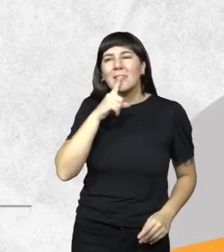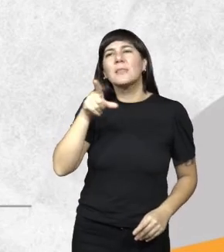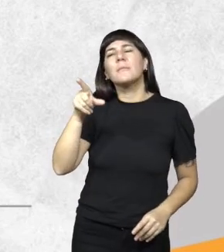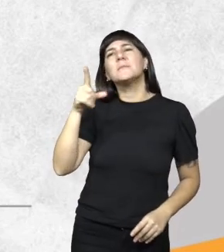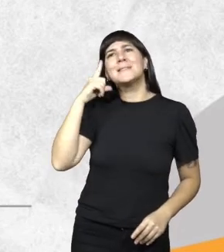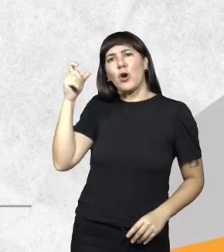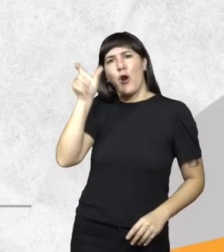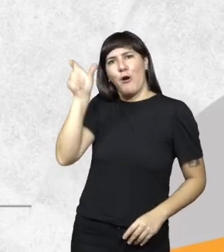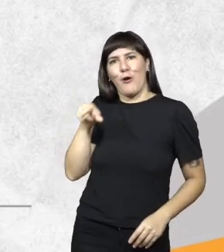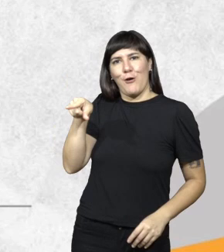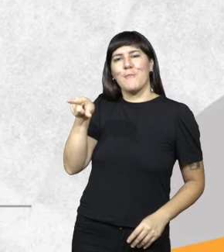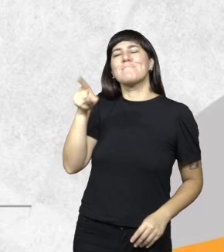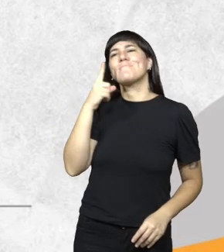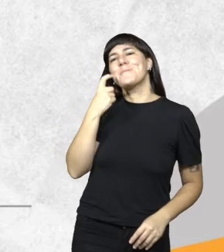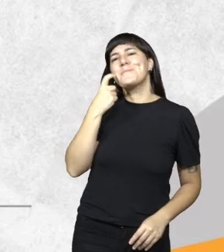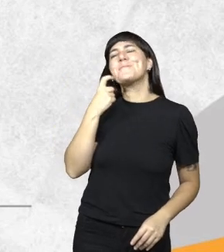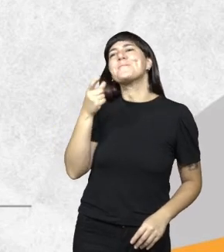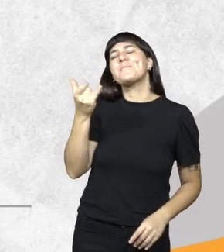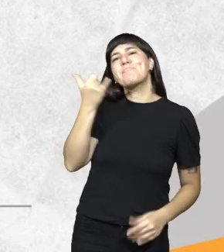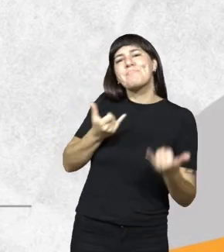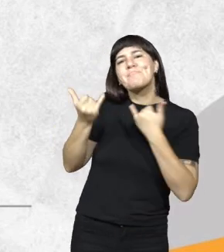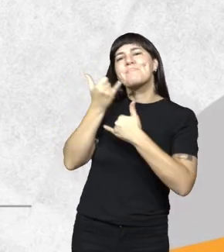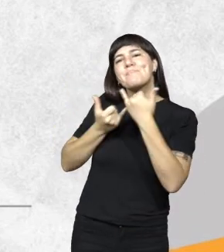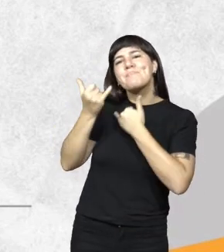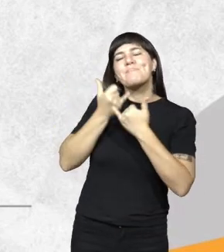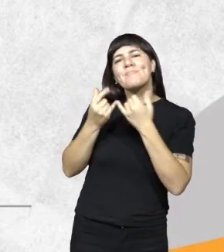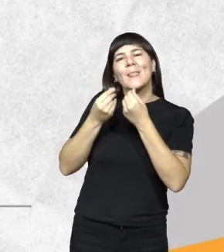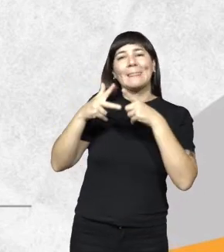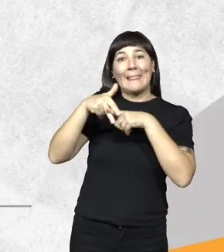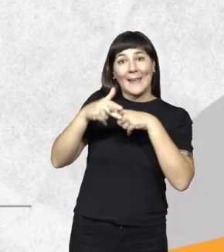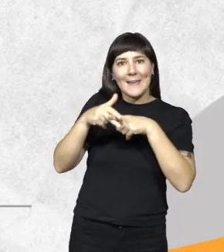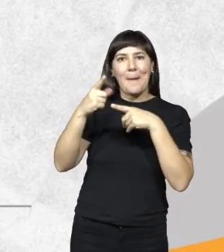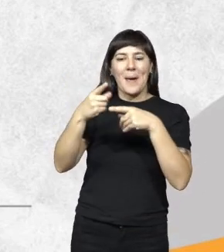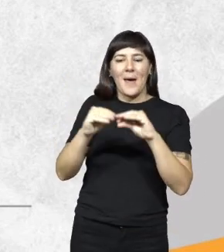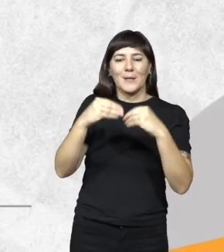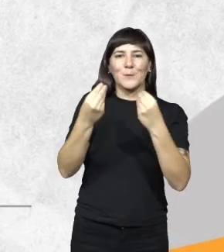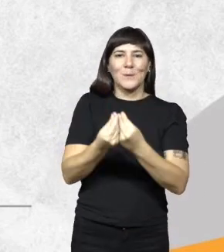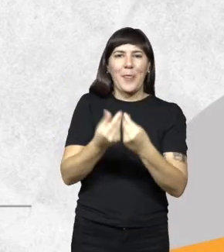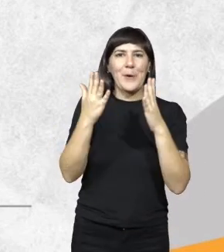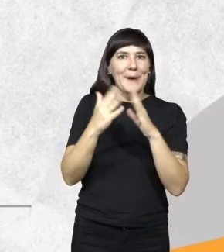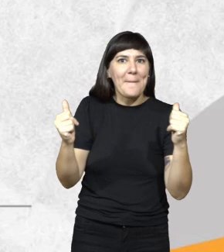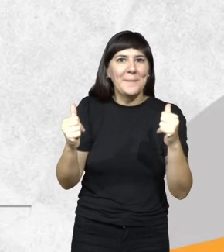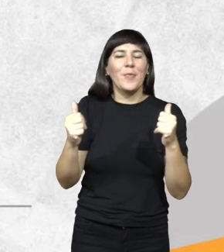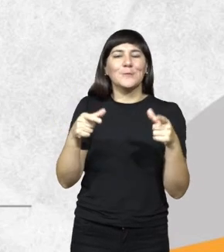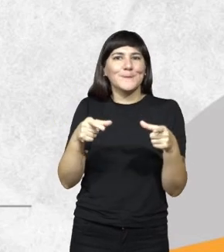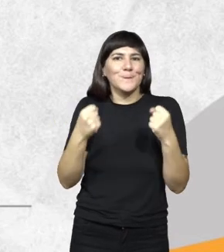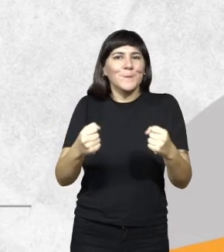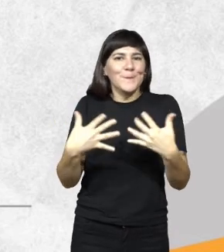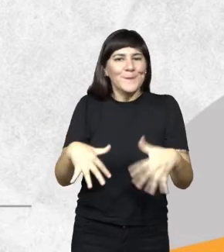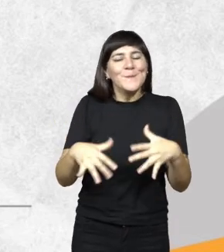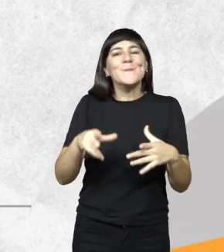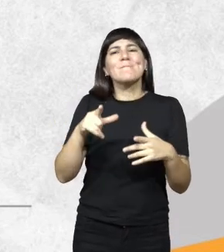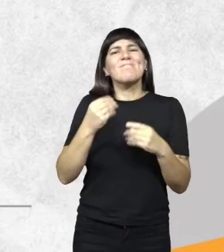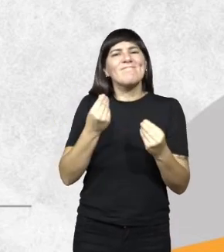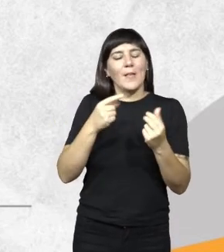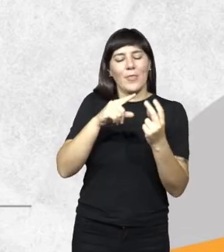hablaba de dos patas fundamentales de esta técnica para el logro de resultados rápidos y consistentes, que era la